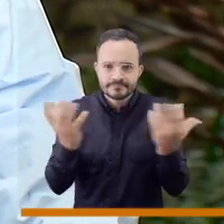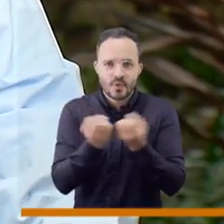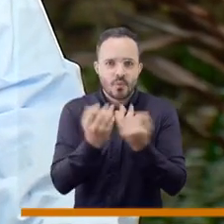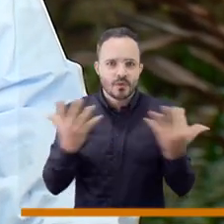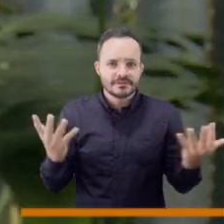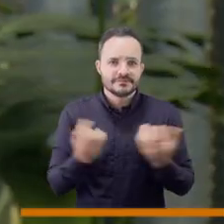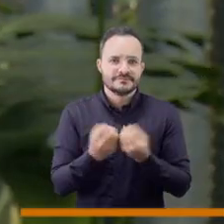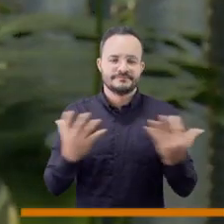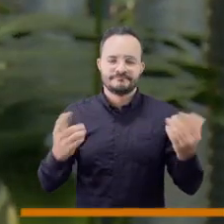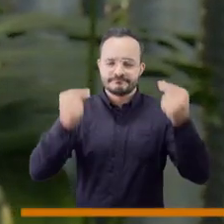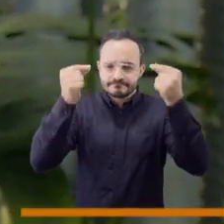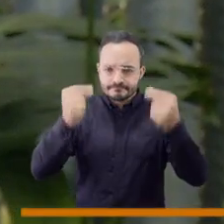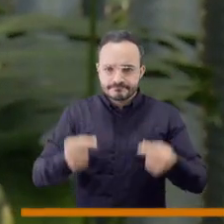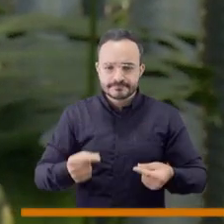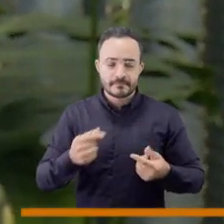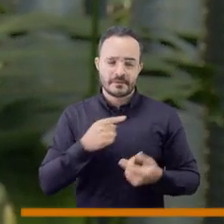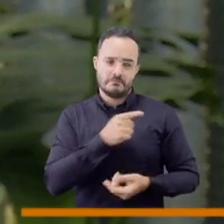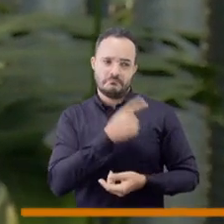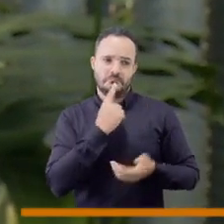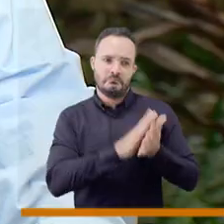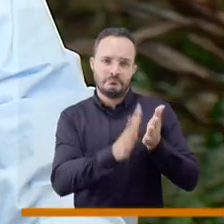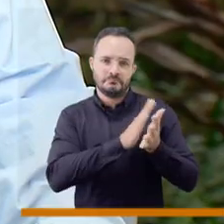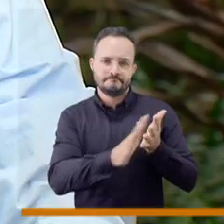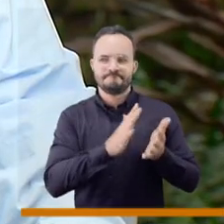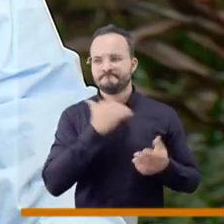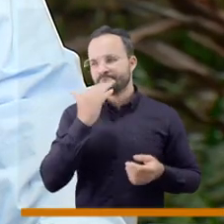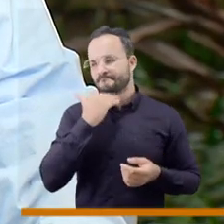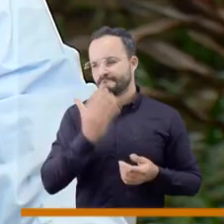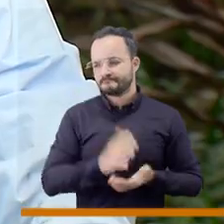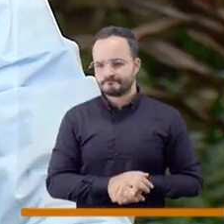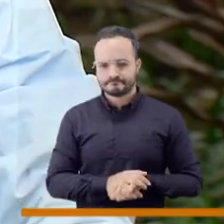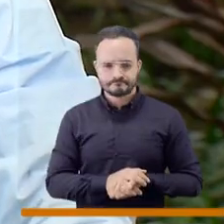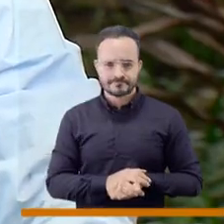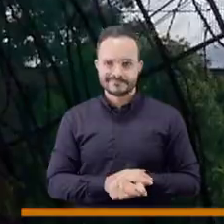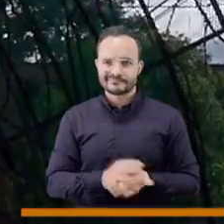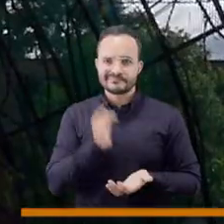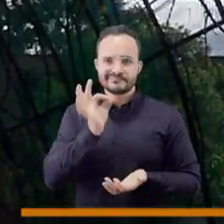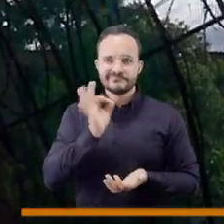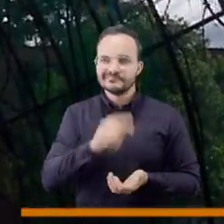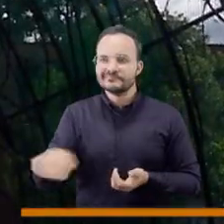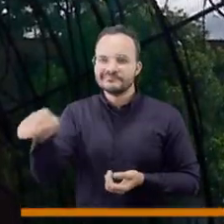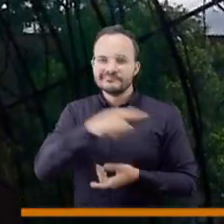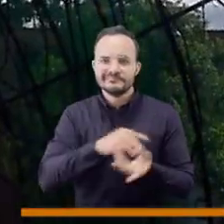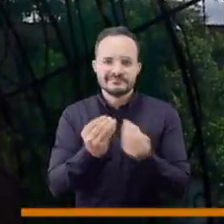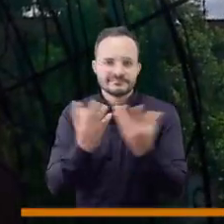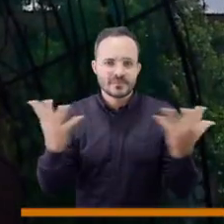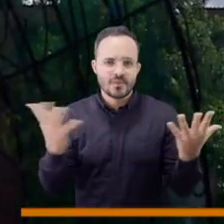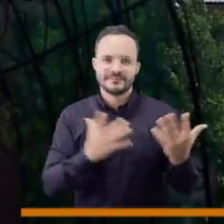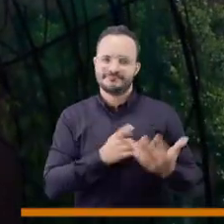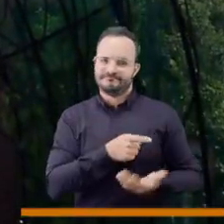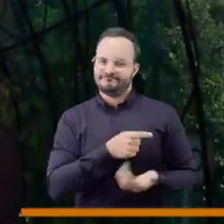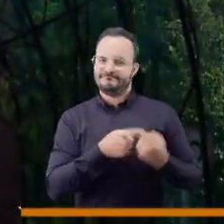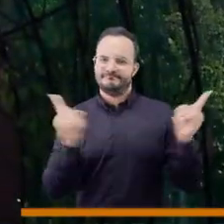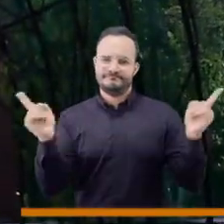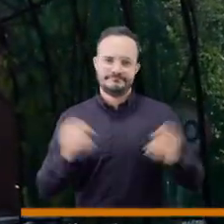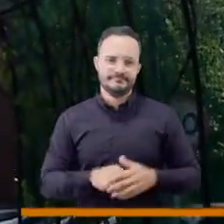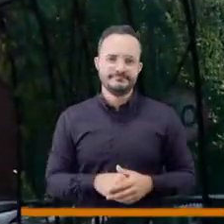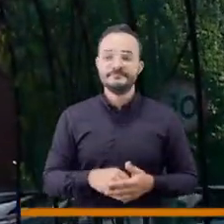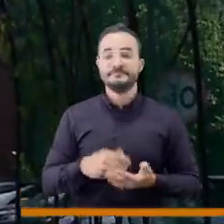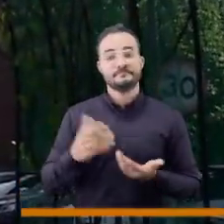Indiscutiblemente a esa cifra, que también son cifras muy poco, diría yo,